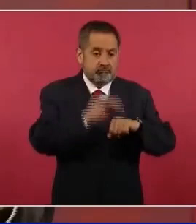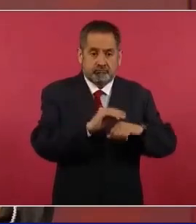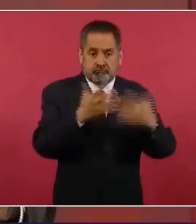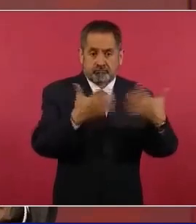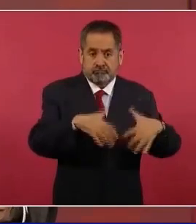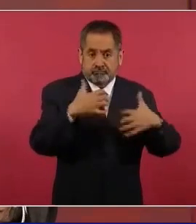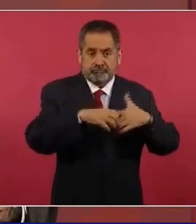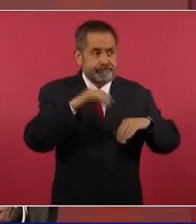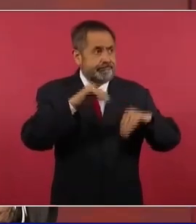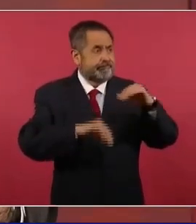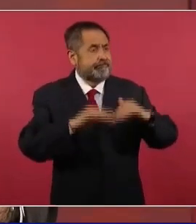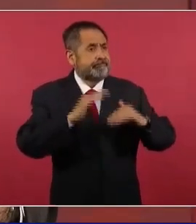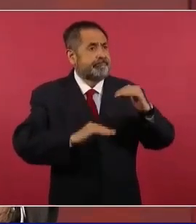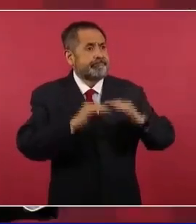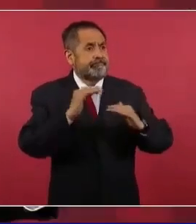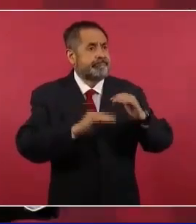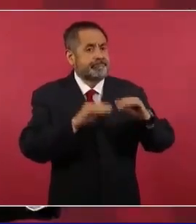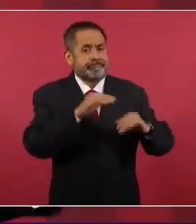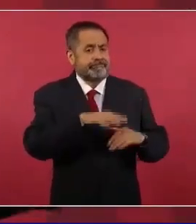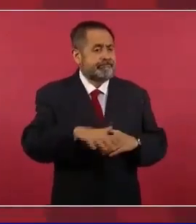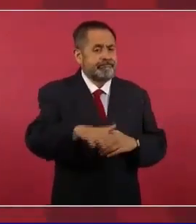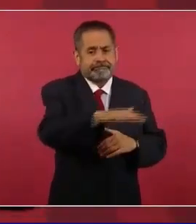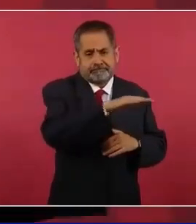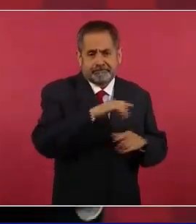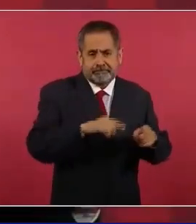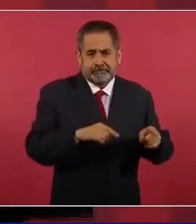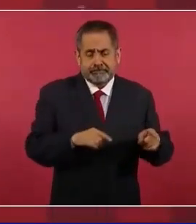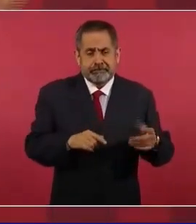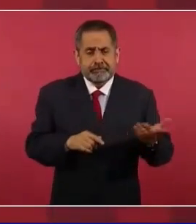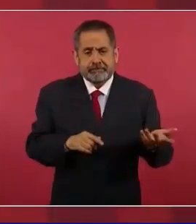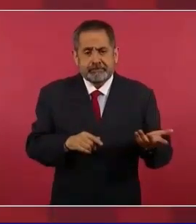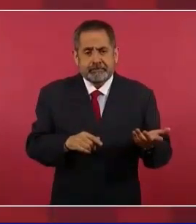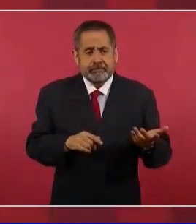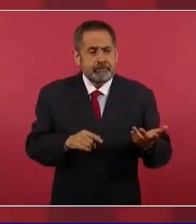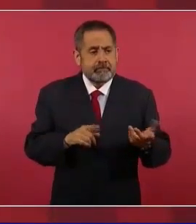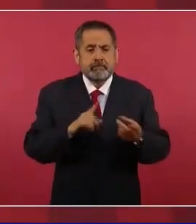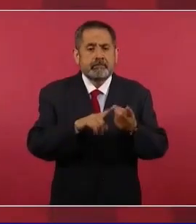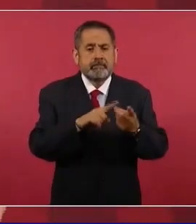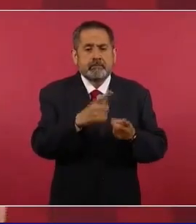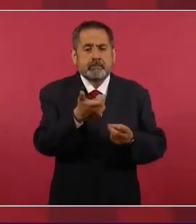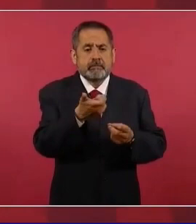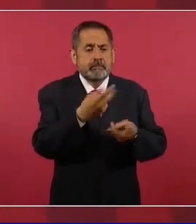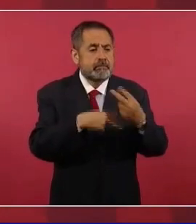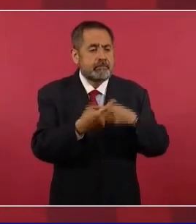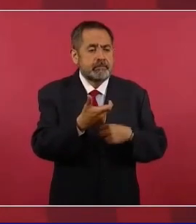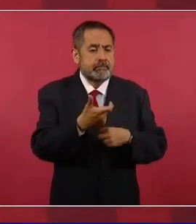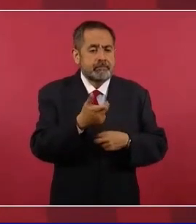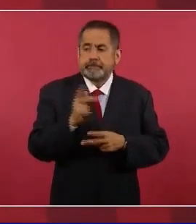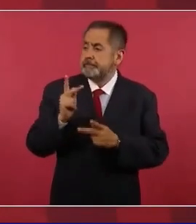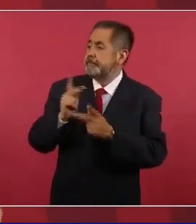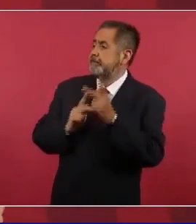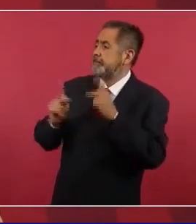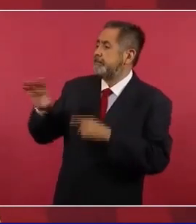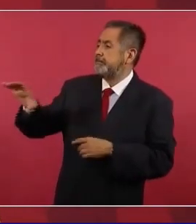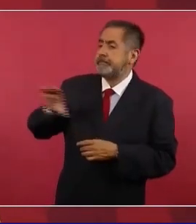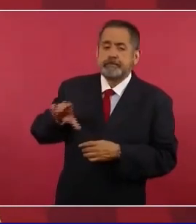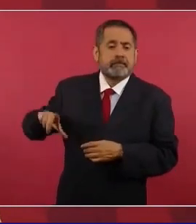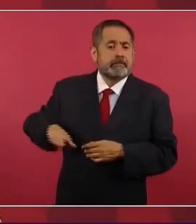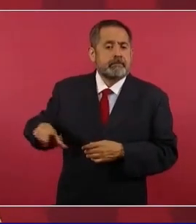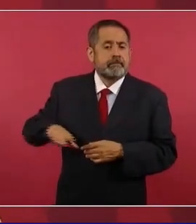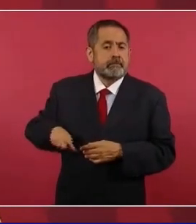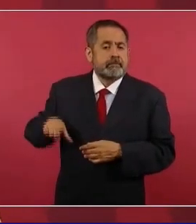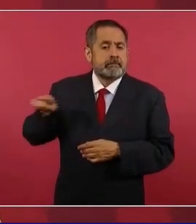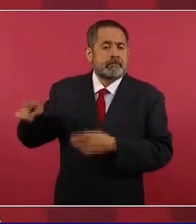también con un financiamiento de la rollo,